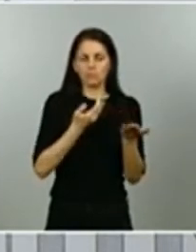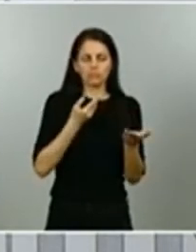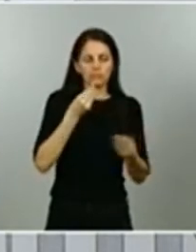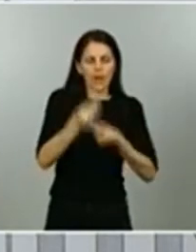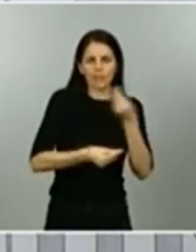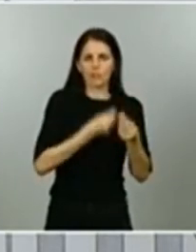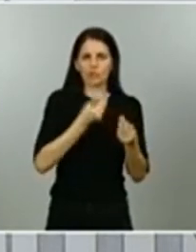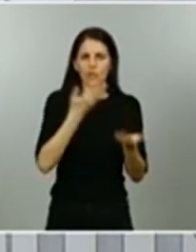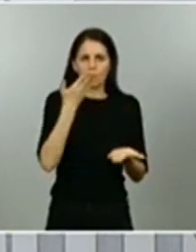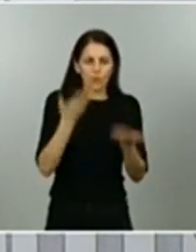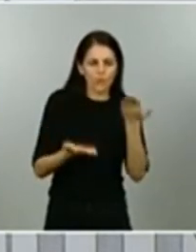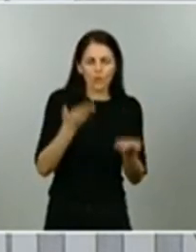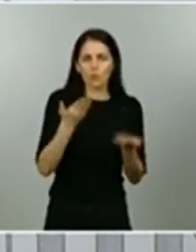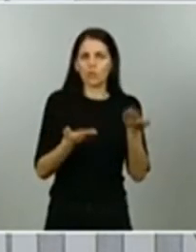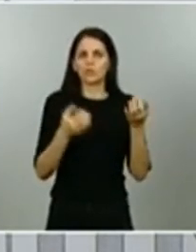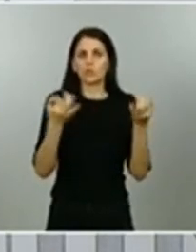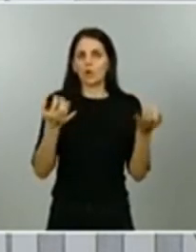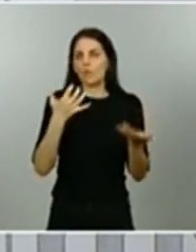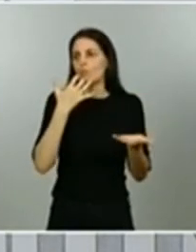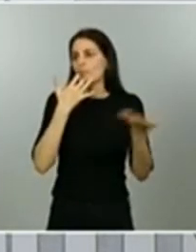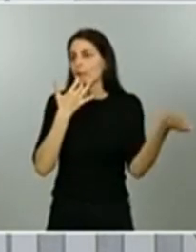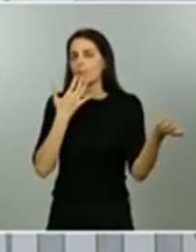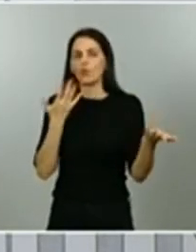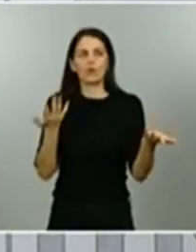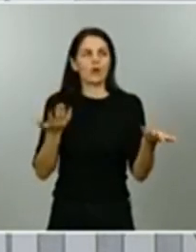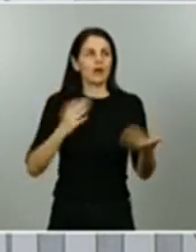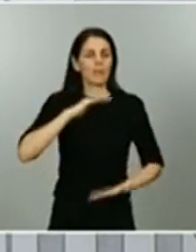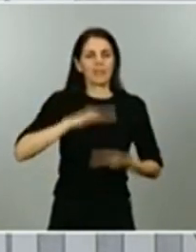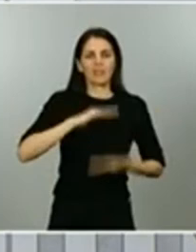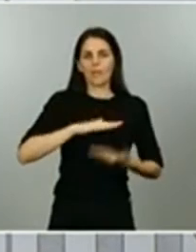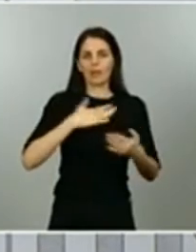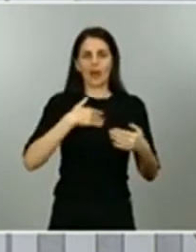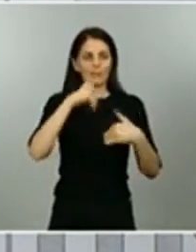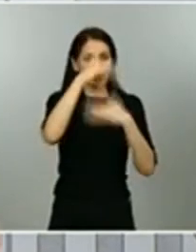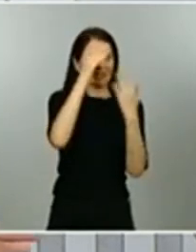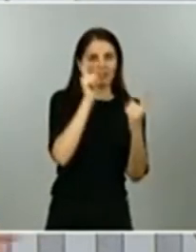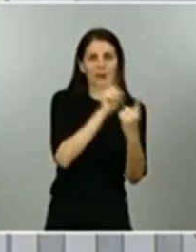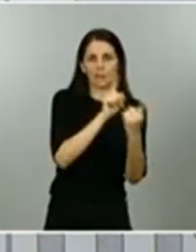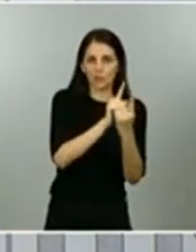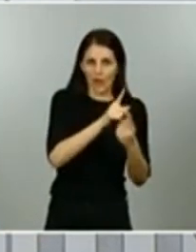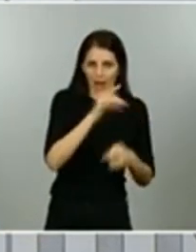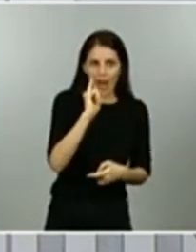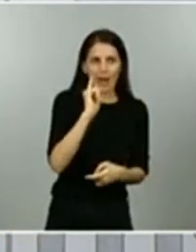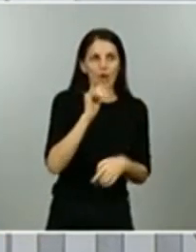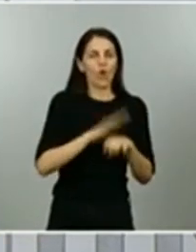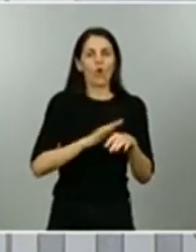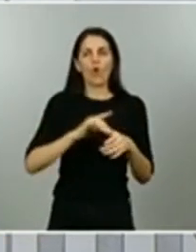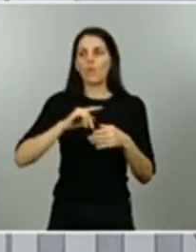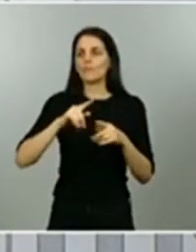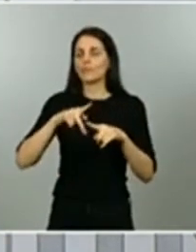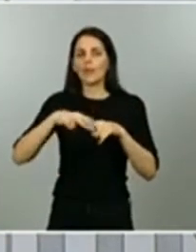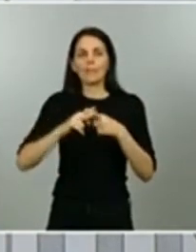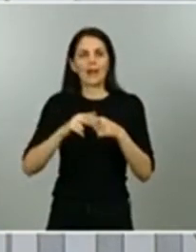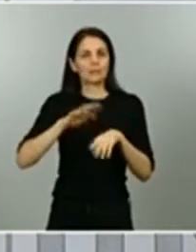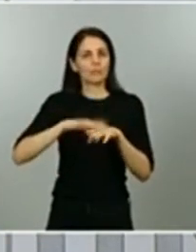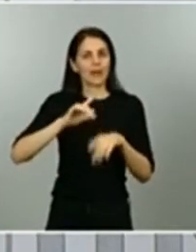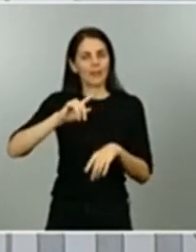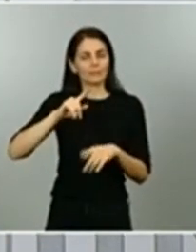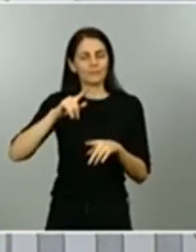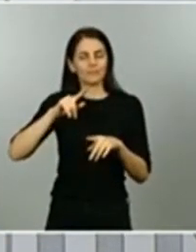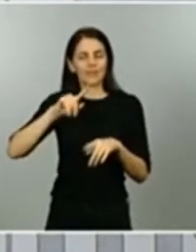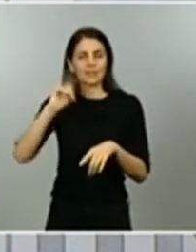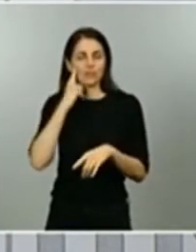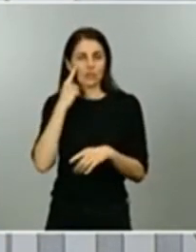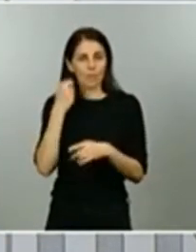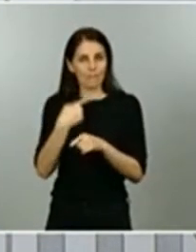algunos otros criterios en particular los mecanismos de detección precoz de la enfermedad del virus por lo que se me ha trasladado